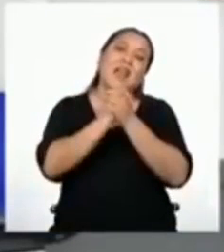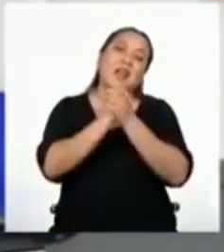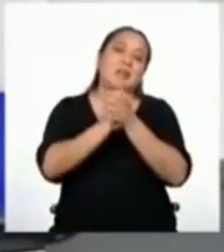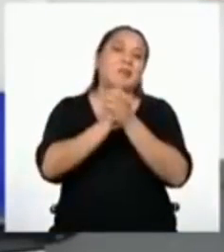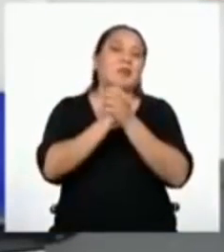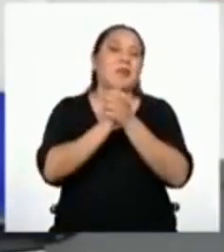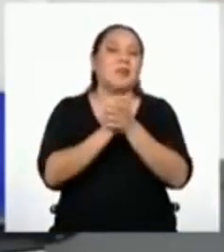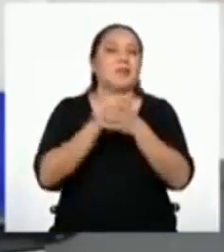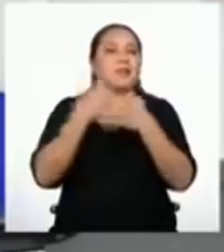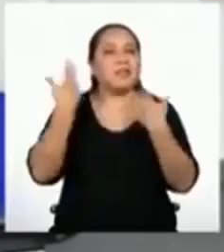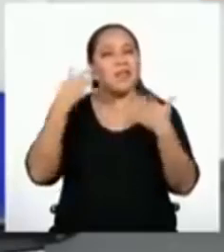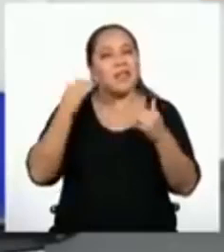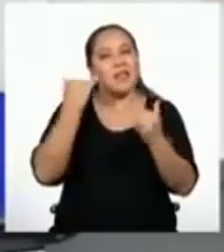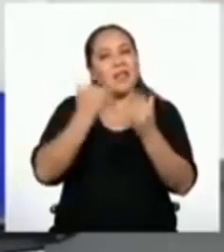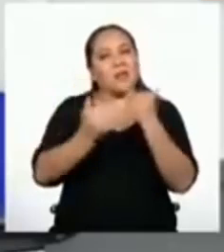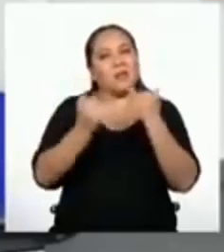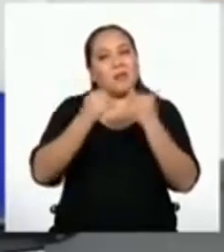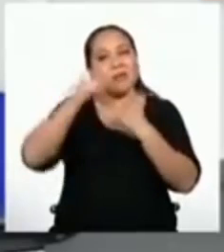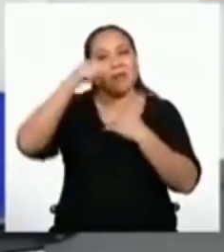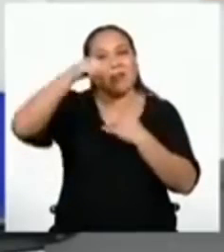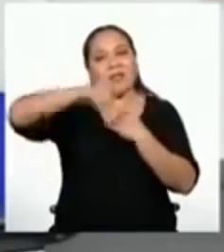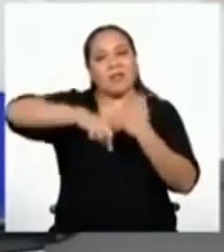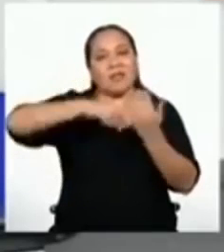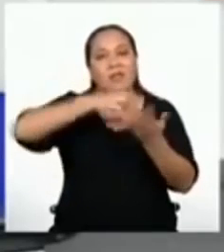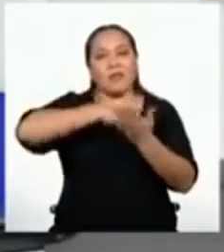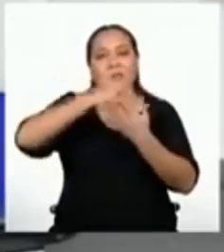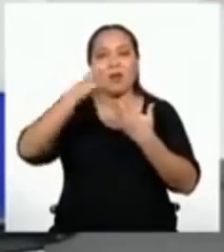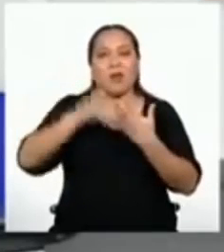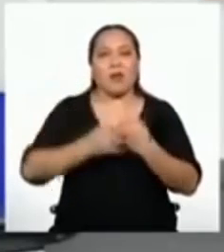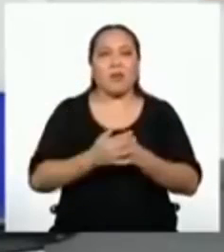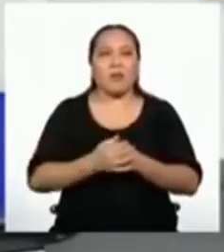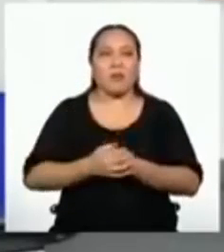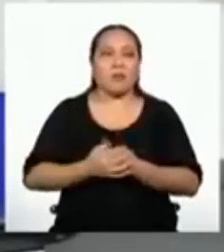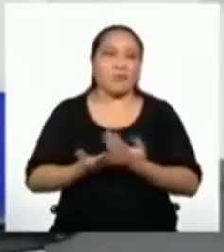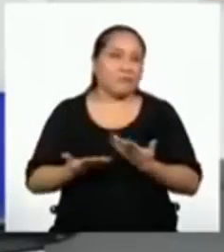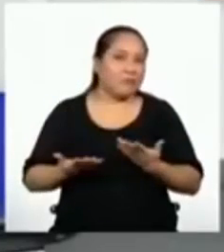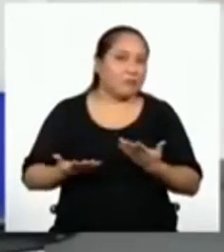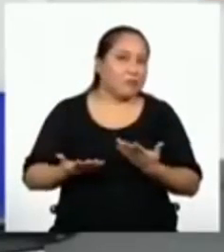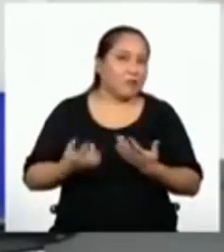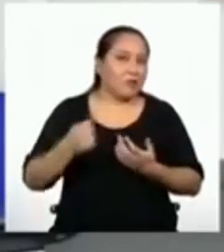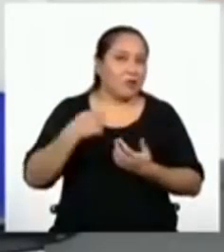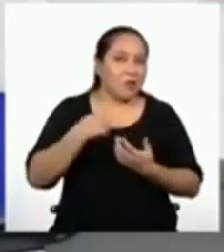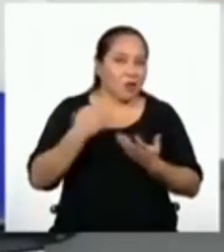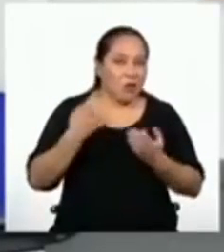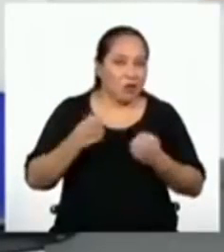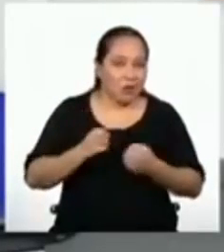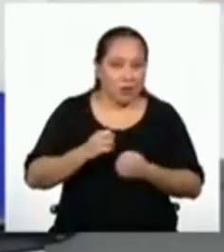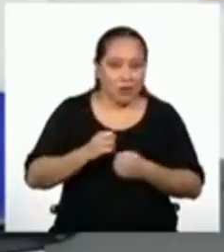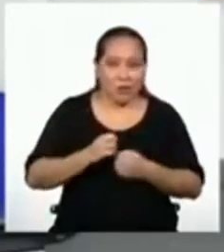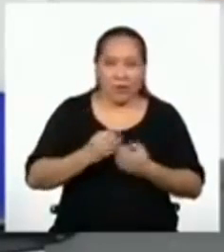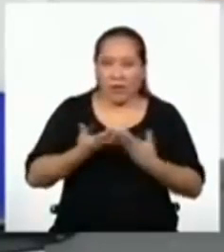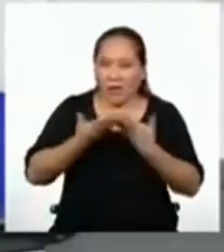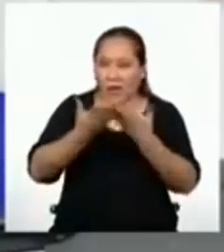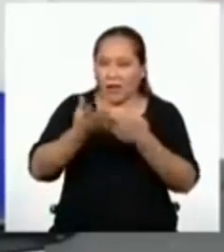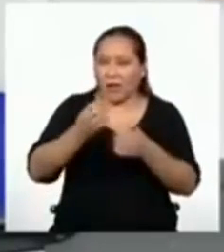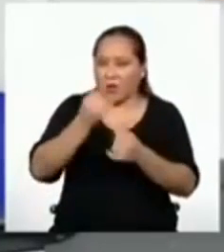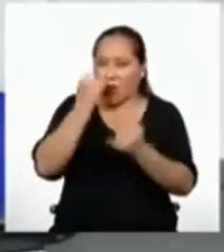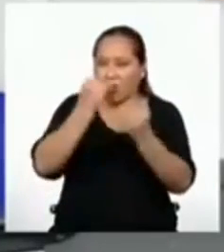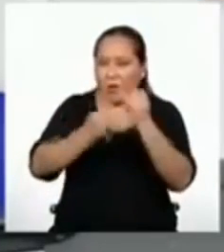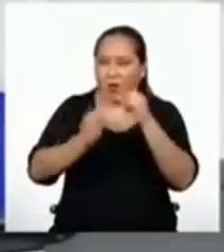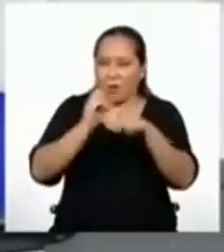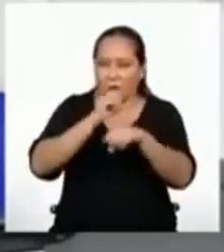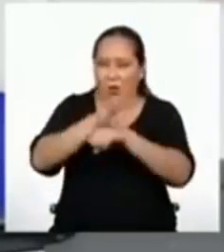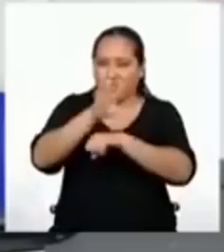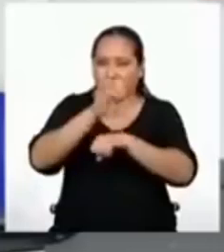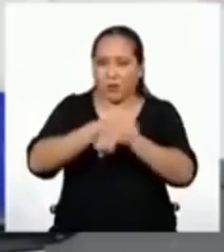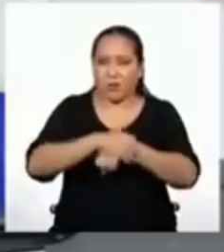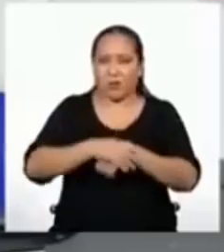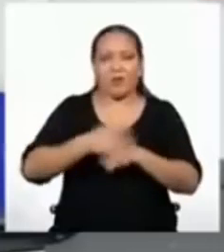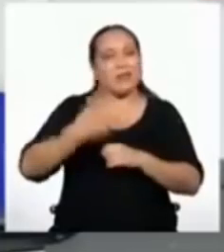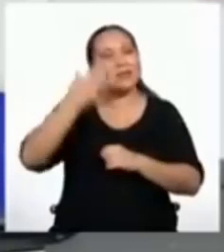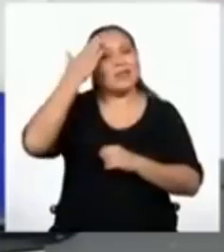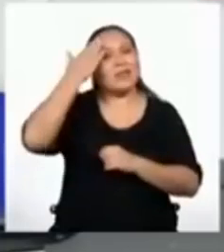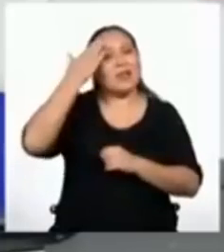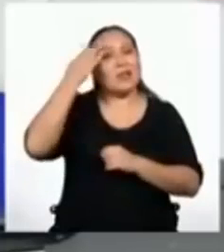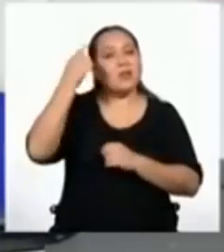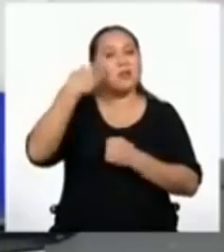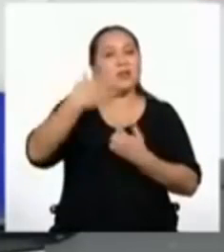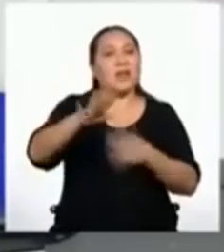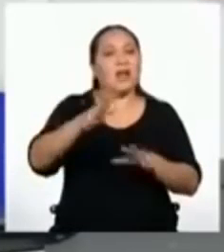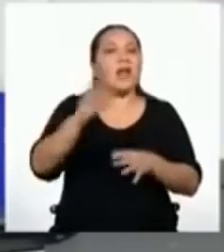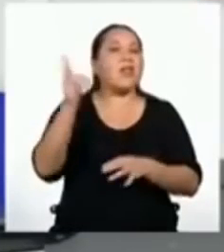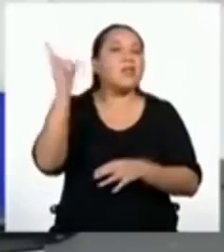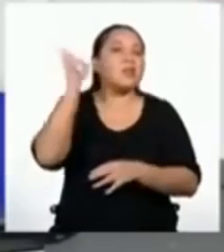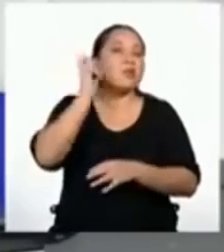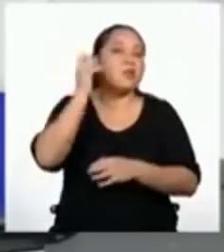amigas y amigos, ya llegamos al final de nuestro programa. Y les quiero dar un último mensaje. Yo sé que ya lo deben de haber